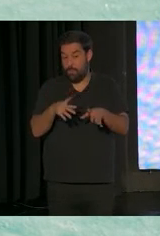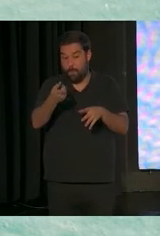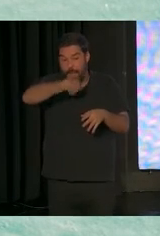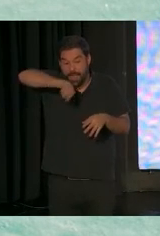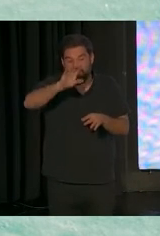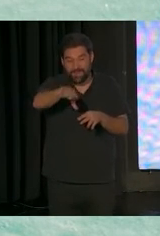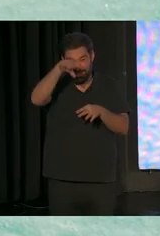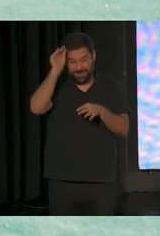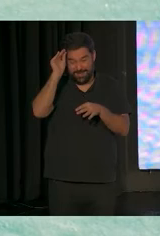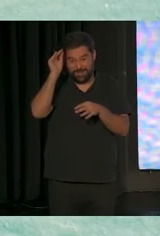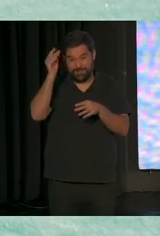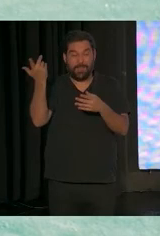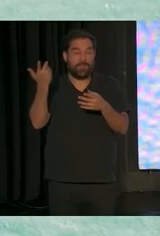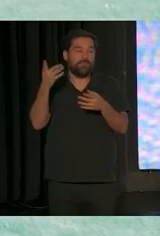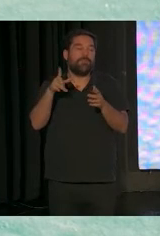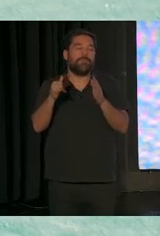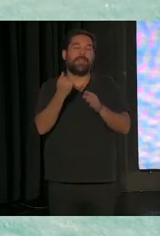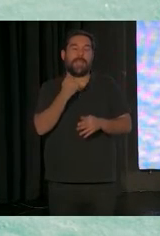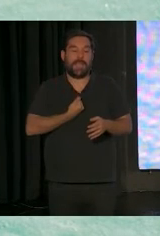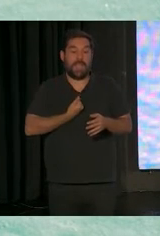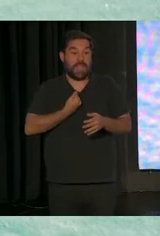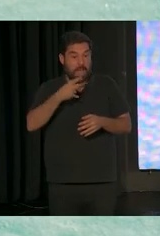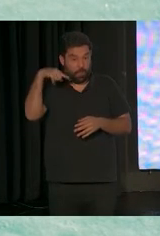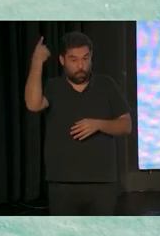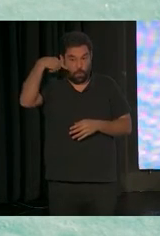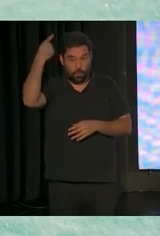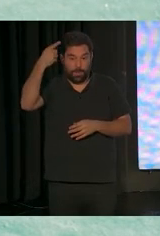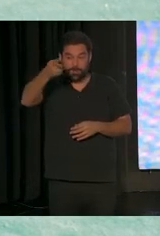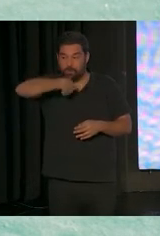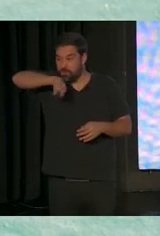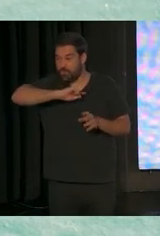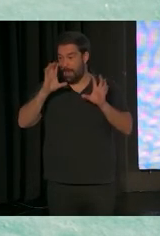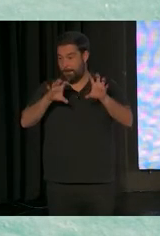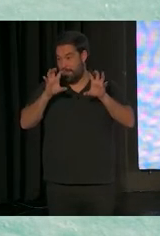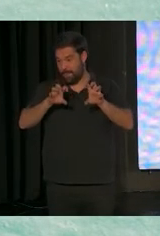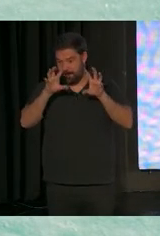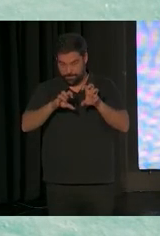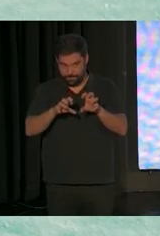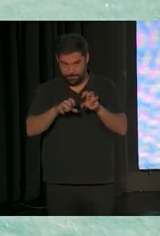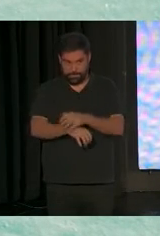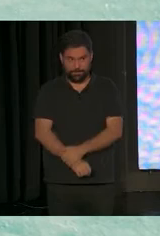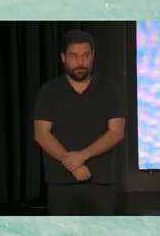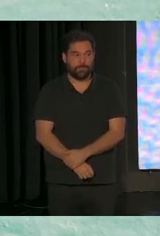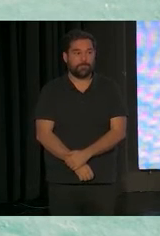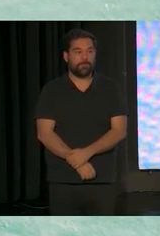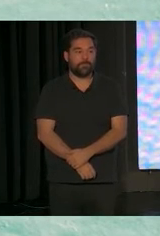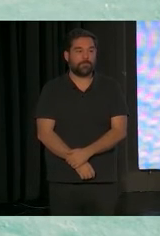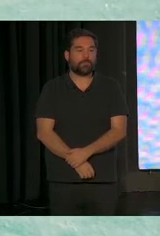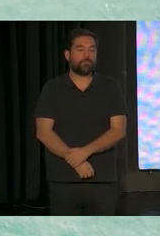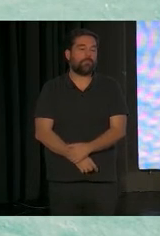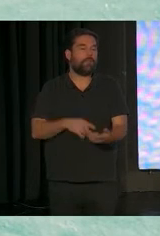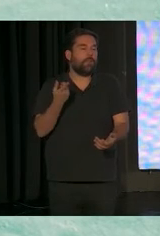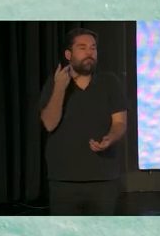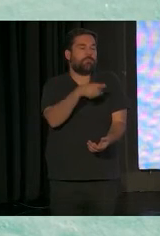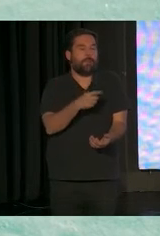está llamando la identidad cultural y de lo que también yo creo que todos estamos aprendiendo mucho. Y por supuesto, ¿qué